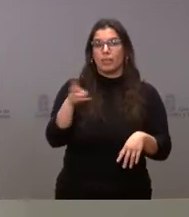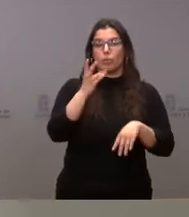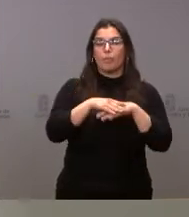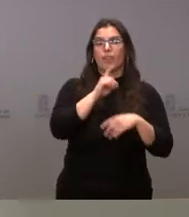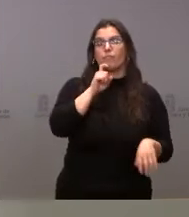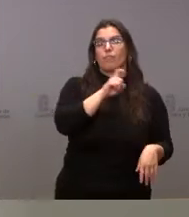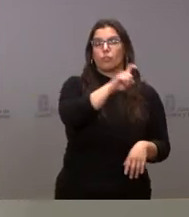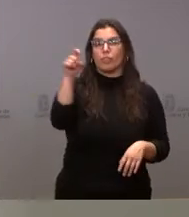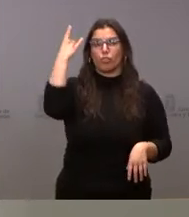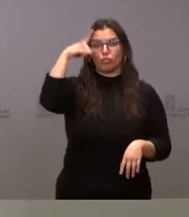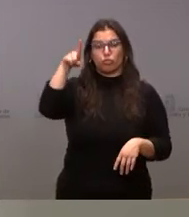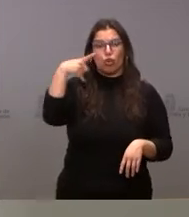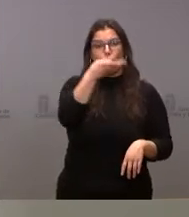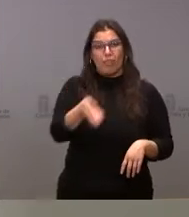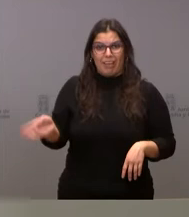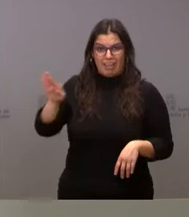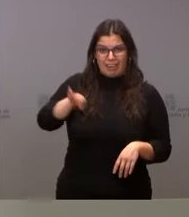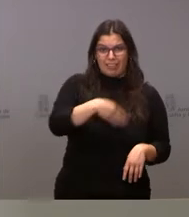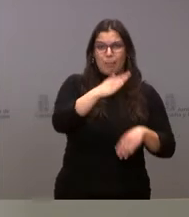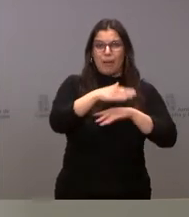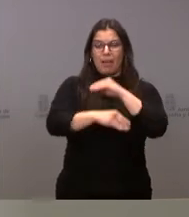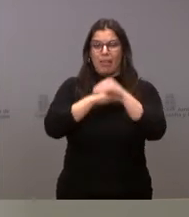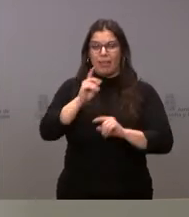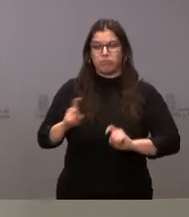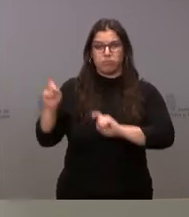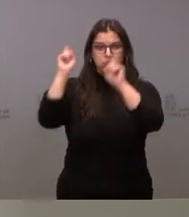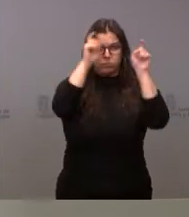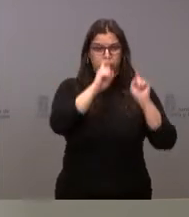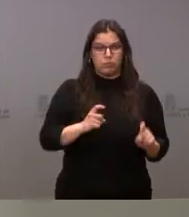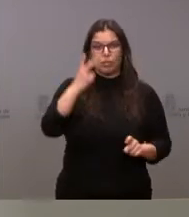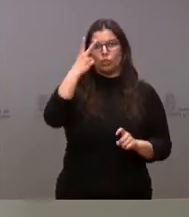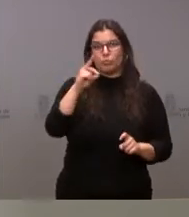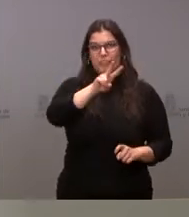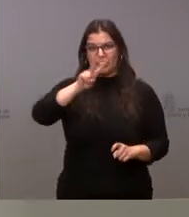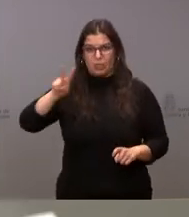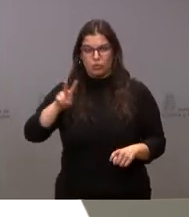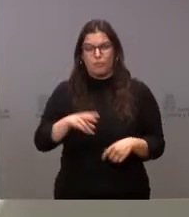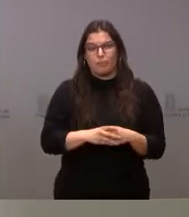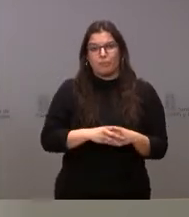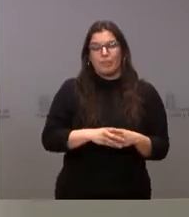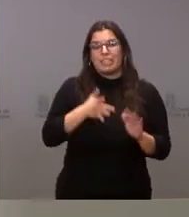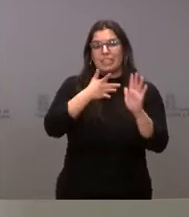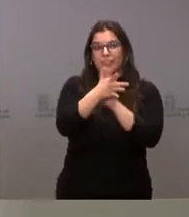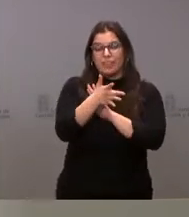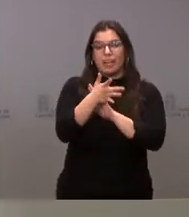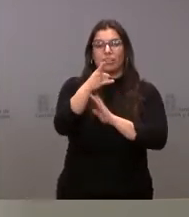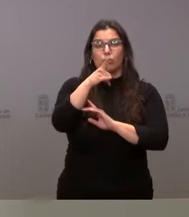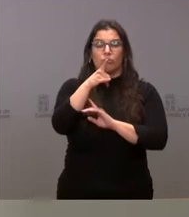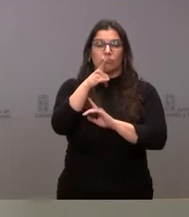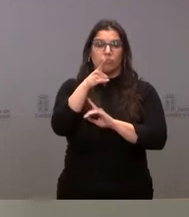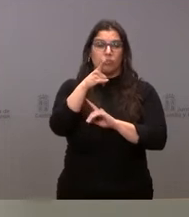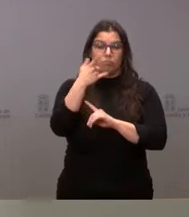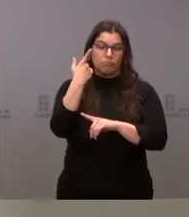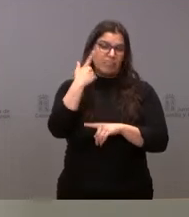Fundación Toro de Lidia, para la organización del circuito de Novilladas 2022. Estamos hablando de un factor y un elemento